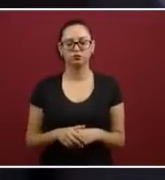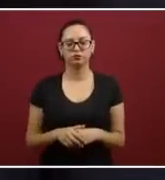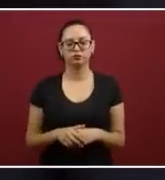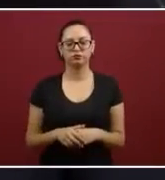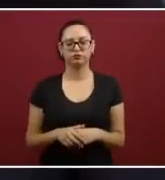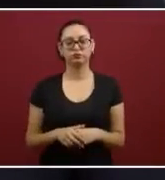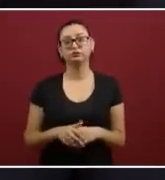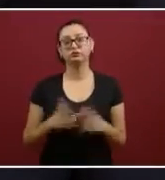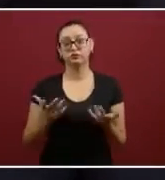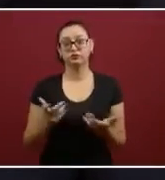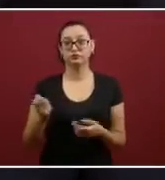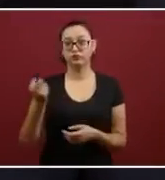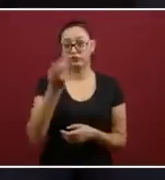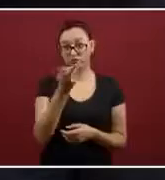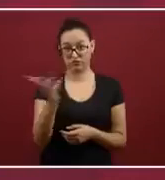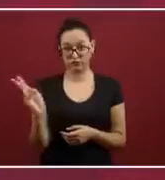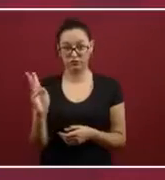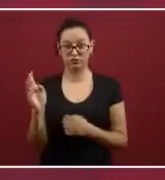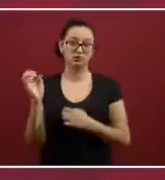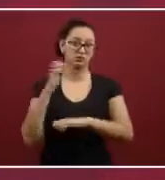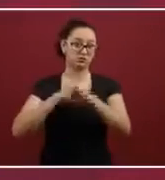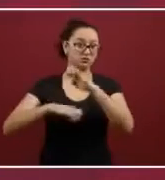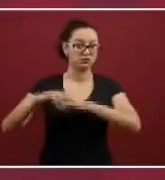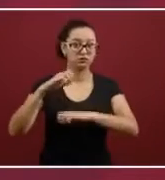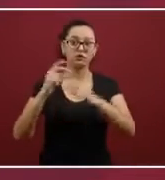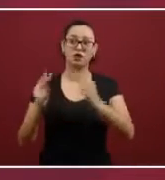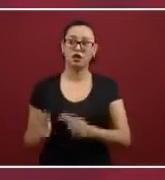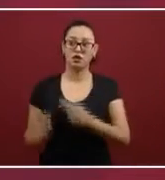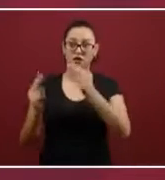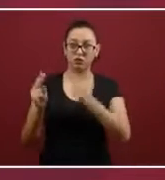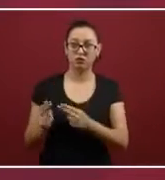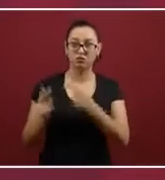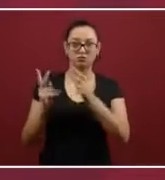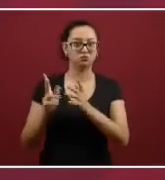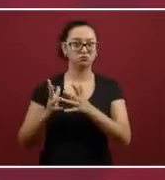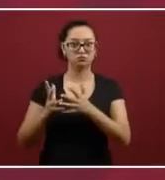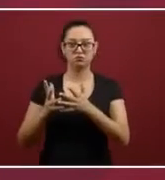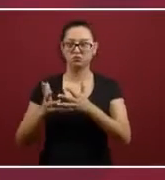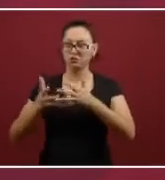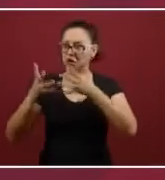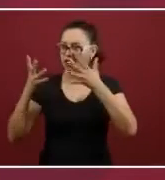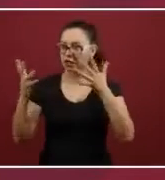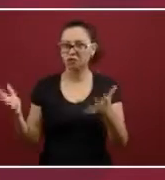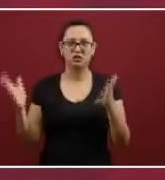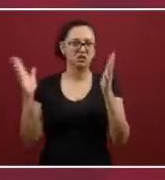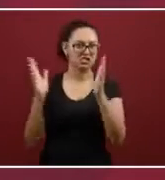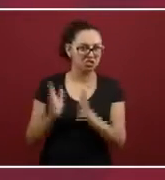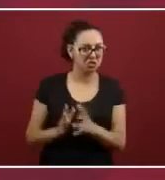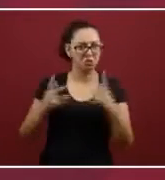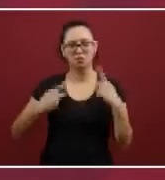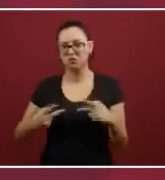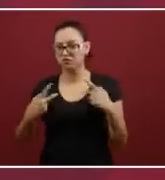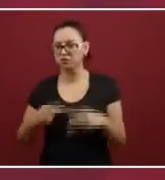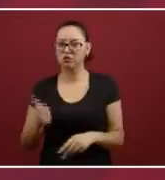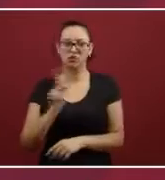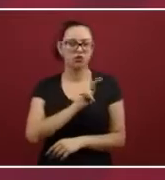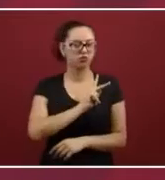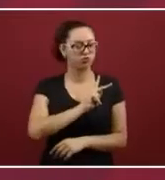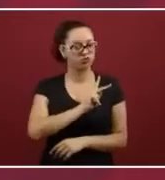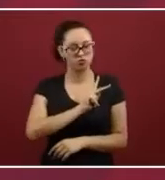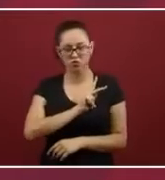contribuyentes, todos los ciudadanos que